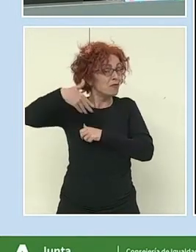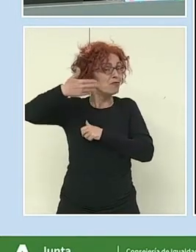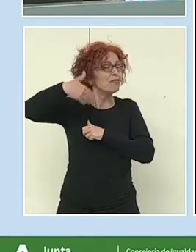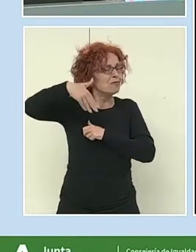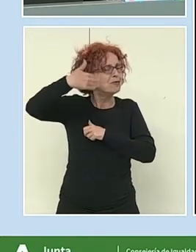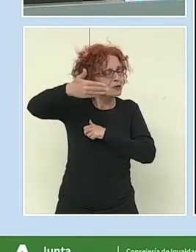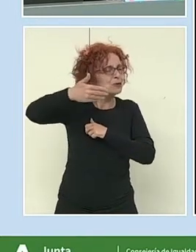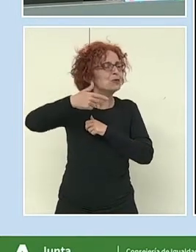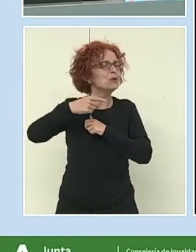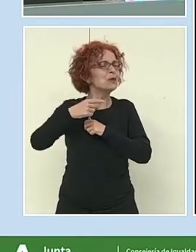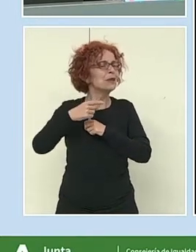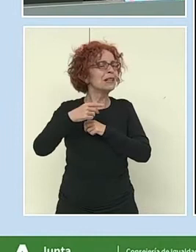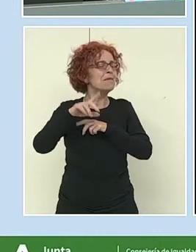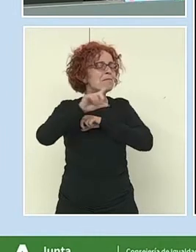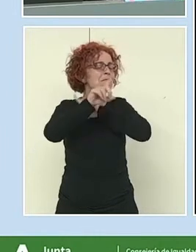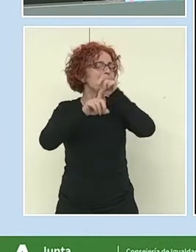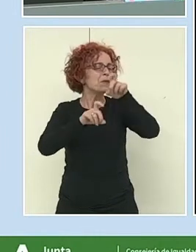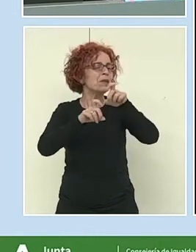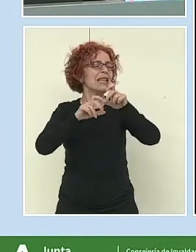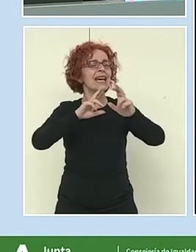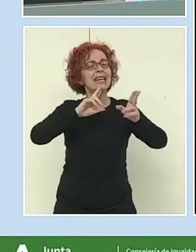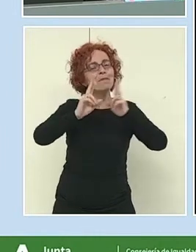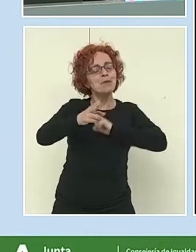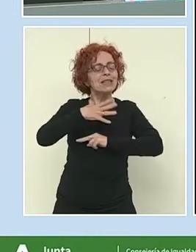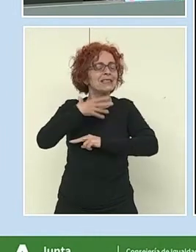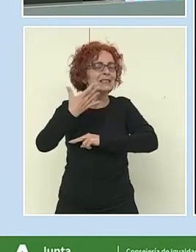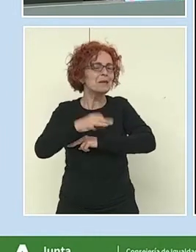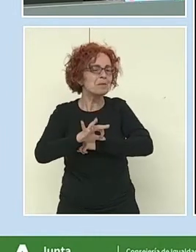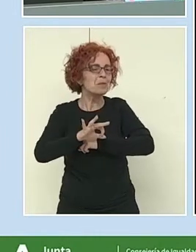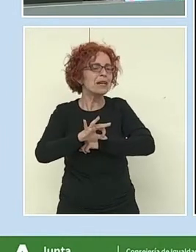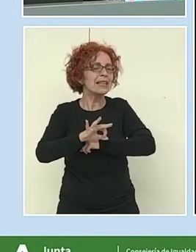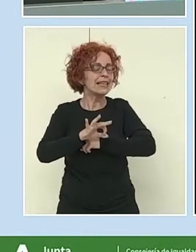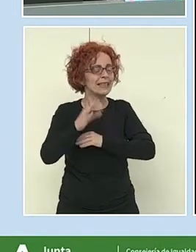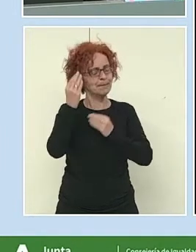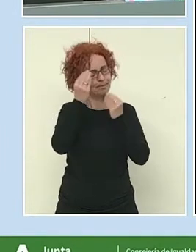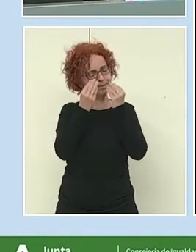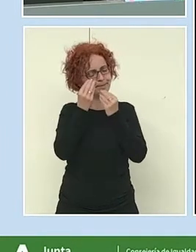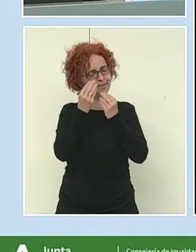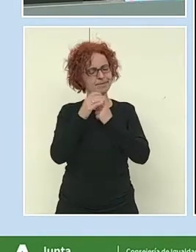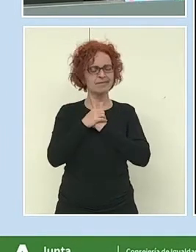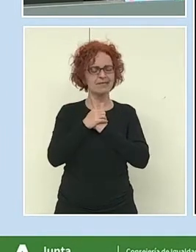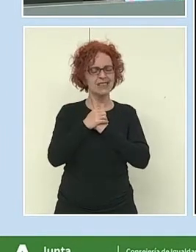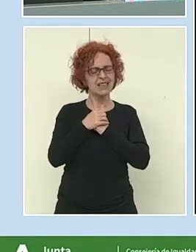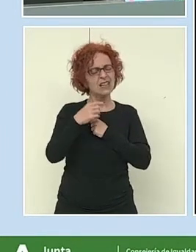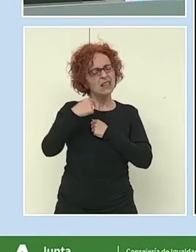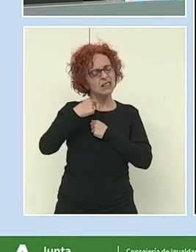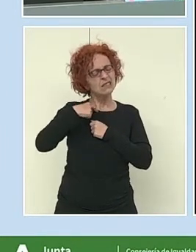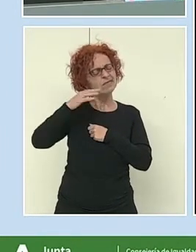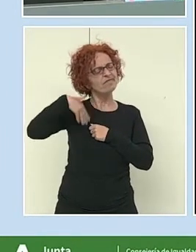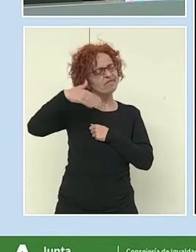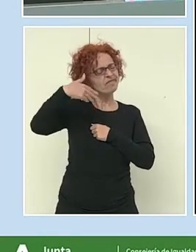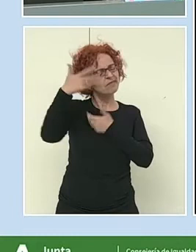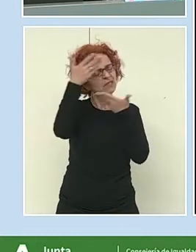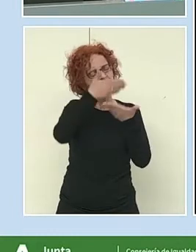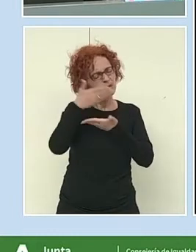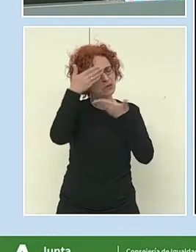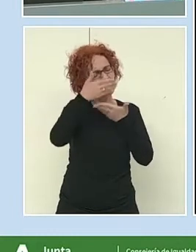las preguntas que pueden responder dentro de ese proceso de reflexión es ¿Qué es lo que me gustaría estudiar a mí?